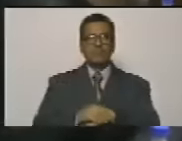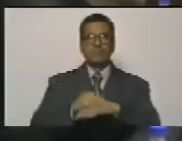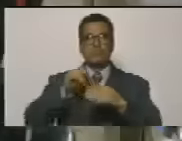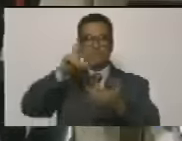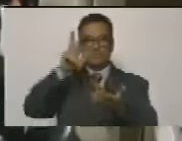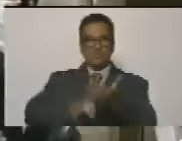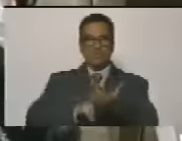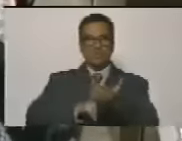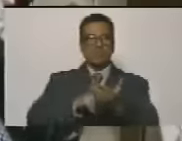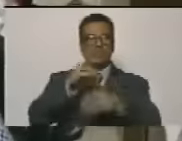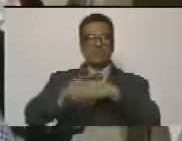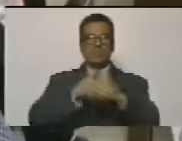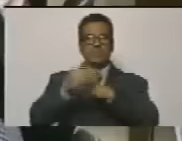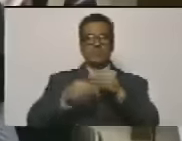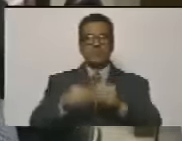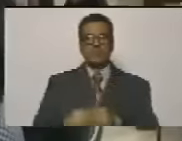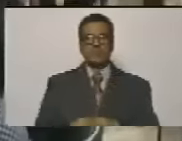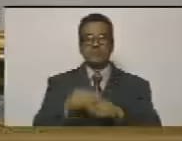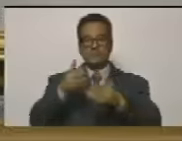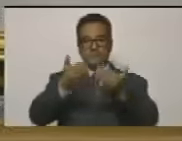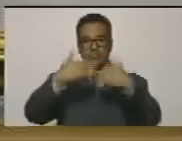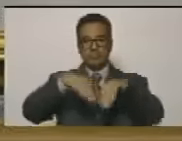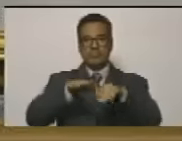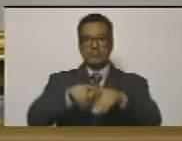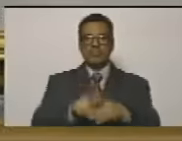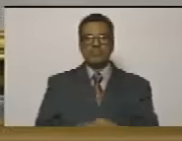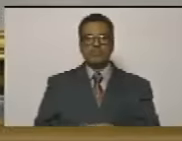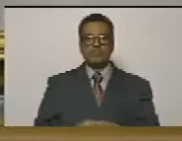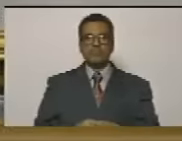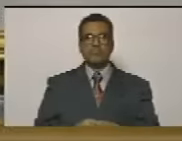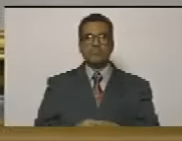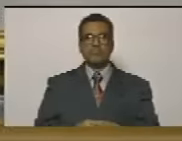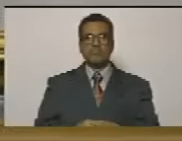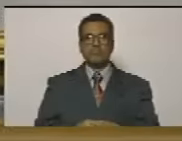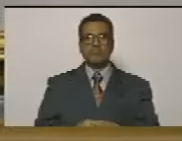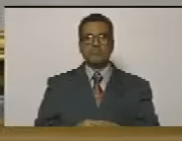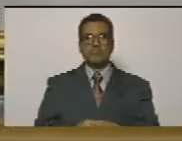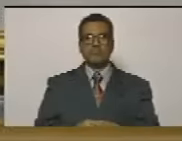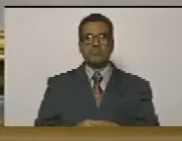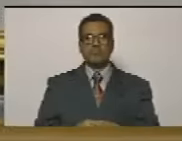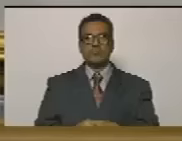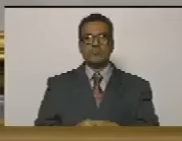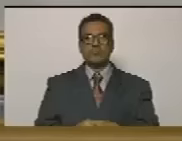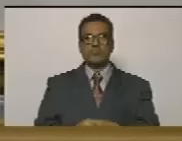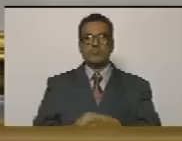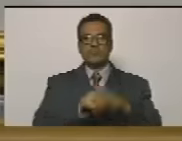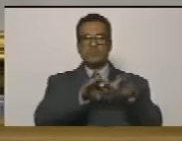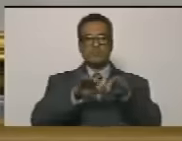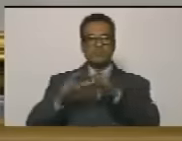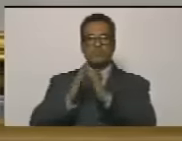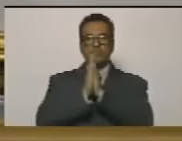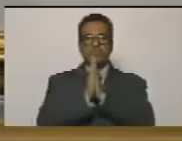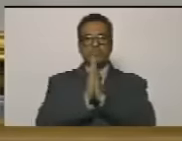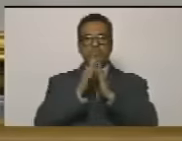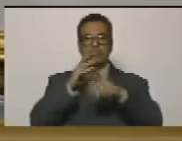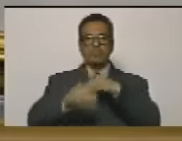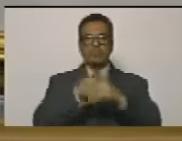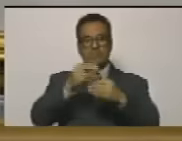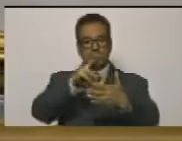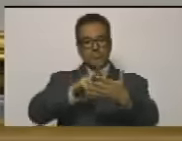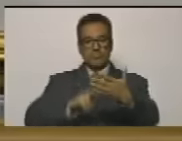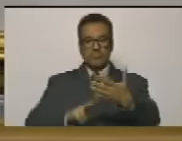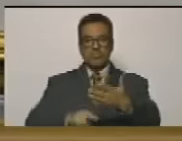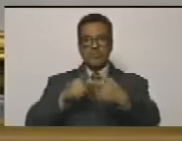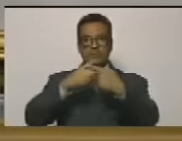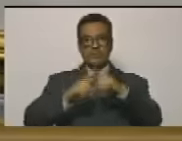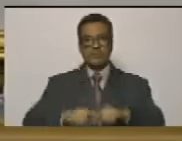queda aprobada la correspondiente acta. Siguiente. Cuenta, Presidente. Ciudadana Secretaria, por favor, sirvense dar lectura a